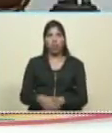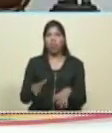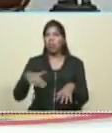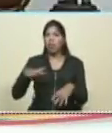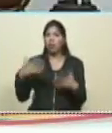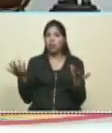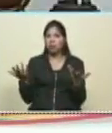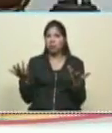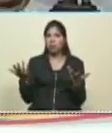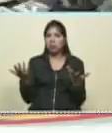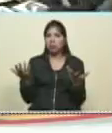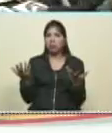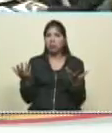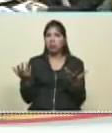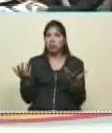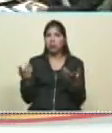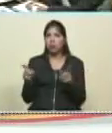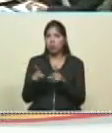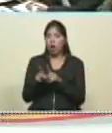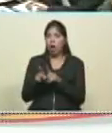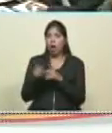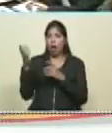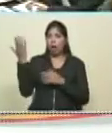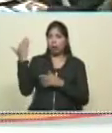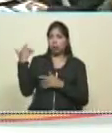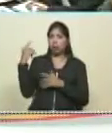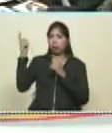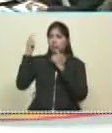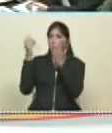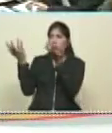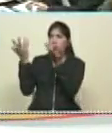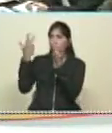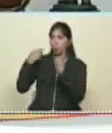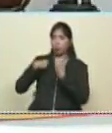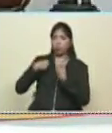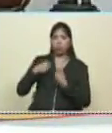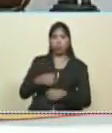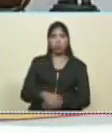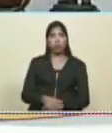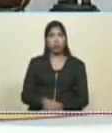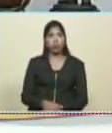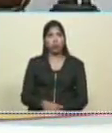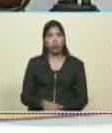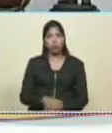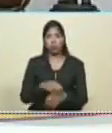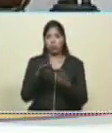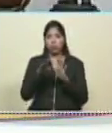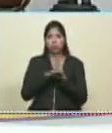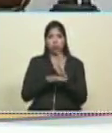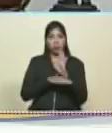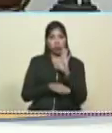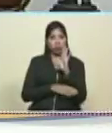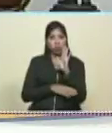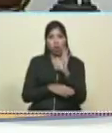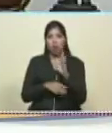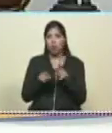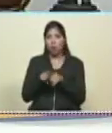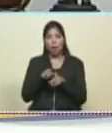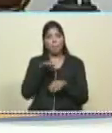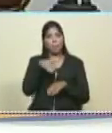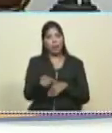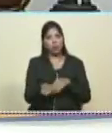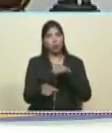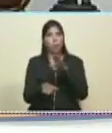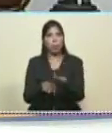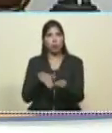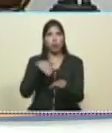todo eso nos lo dejó el comandante Hugo Chávez aquí están las orientaciones fundamentales de lo que es